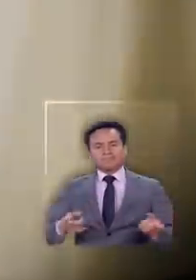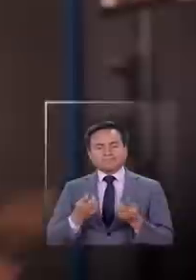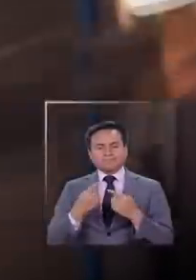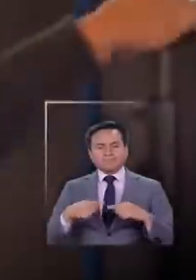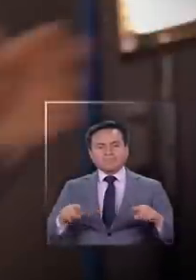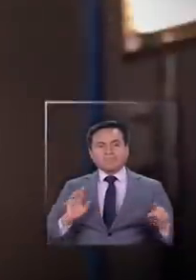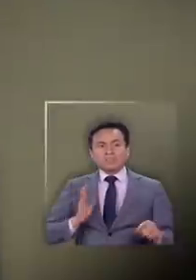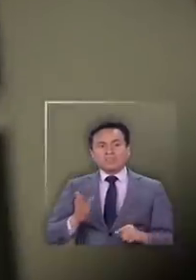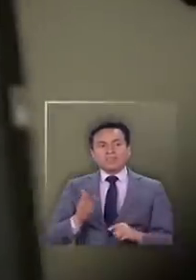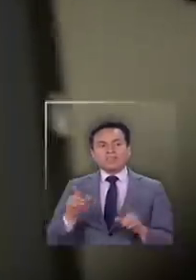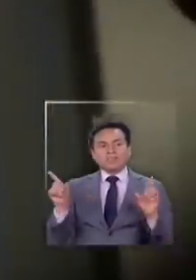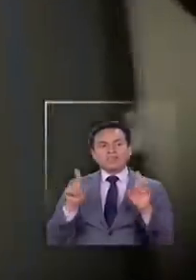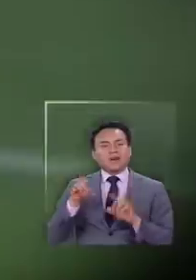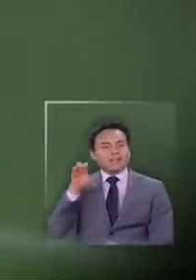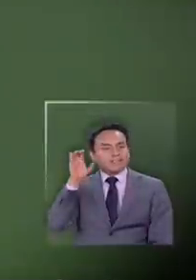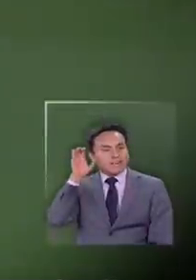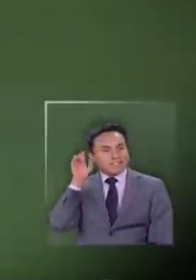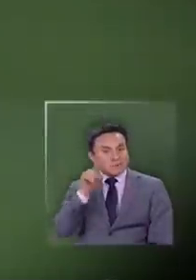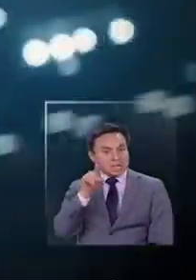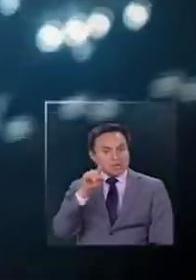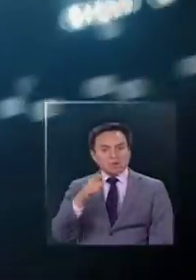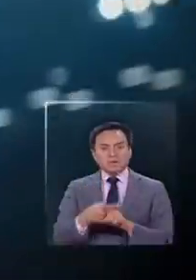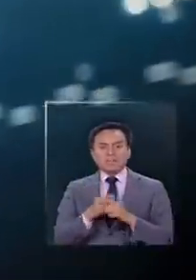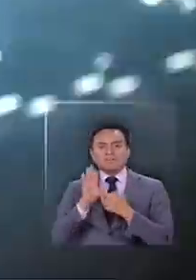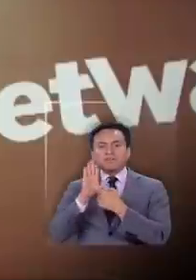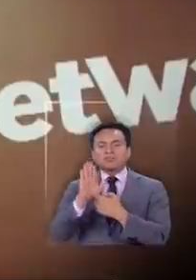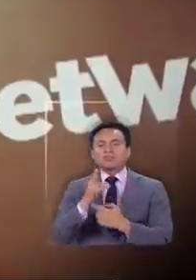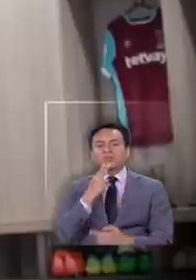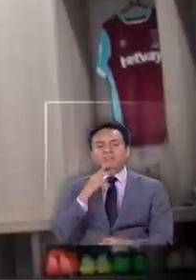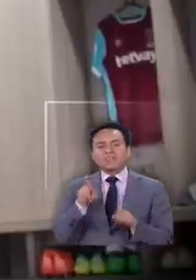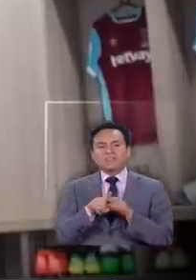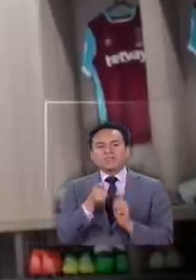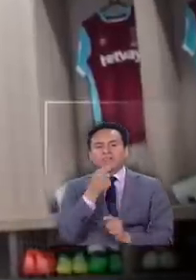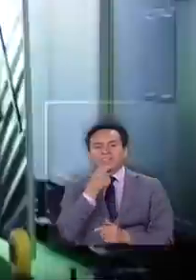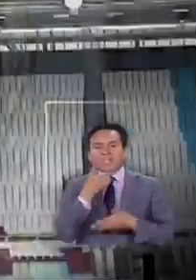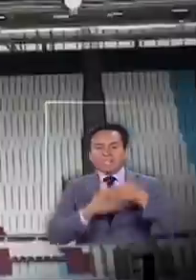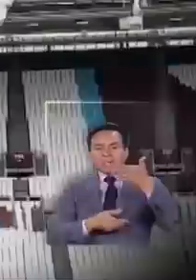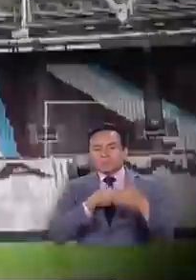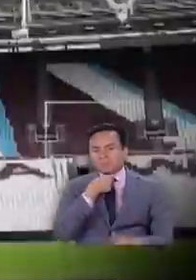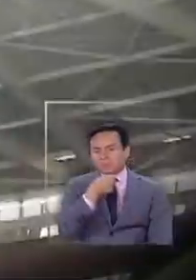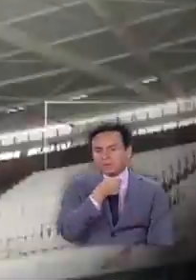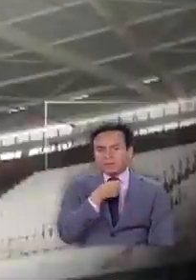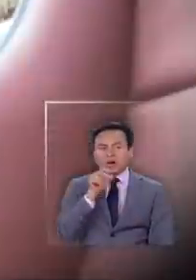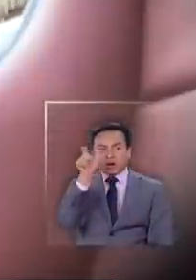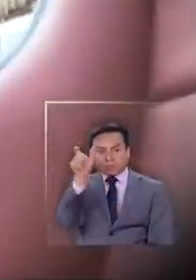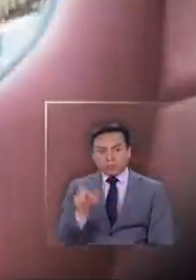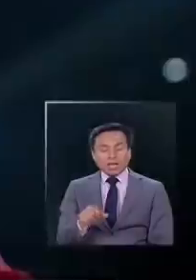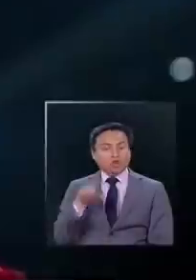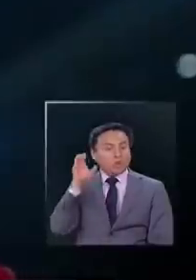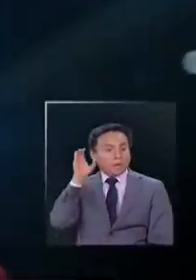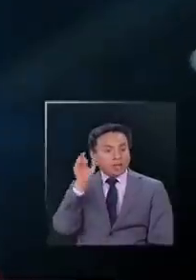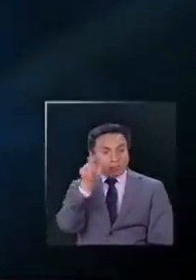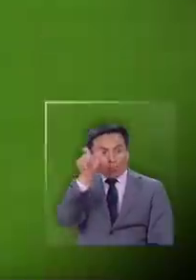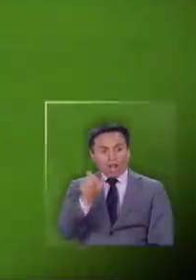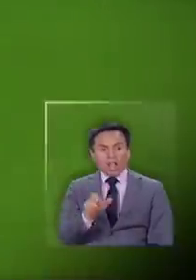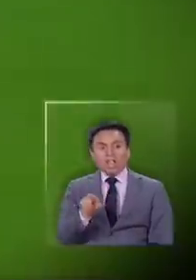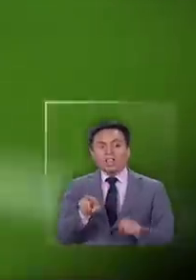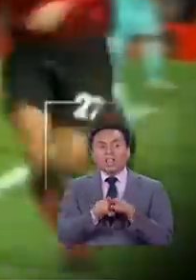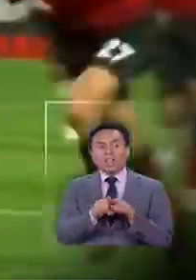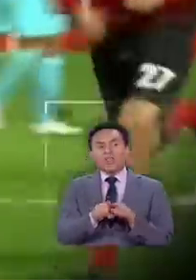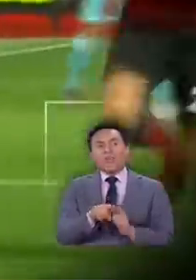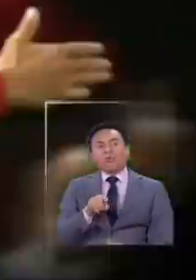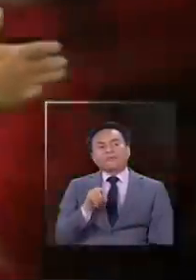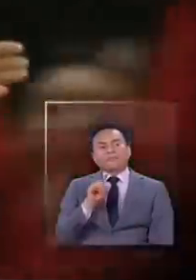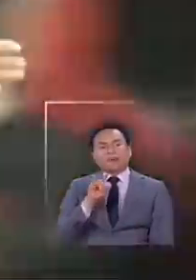sigue la teleserie de Alexis Sánchez un nuevo capítulo con la prensa británica que ahora pone alto copillano en el West Ham